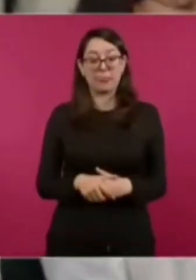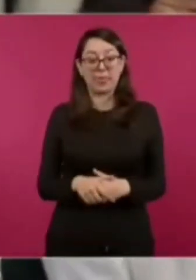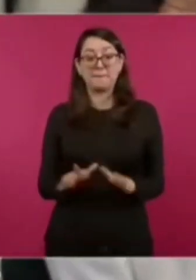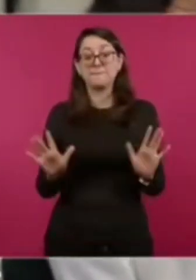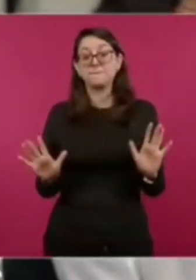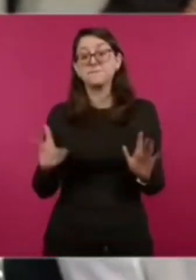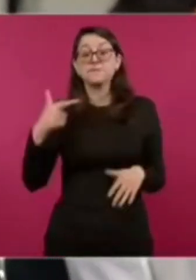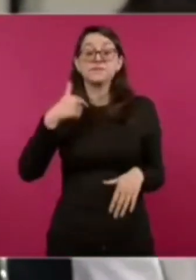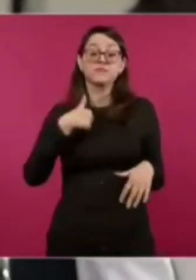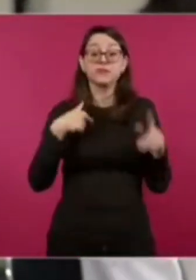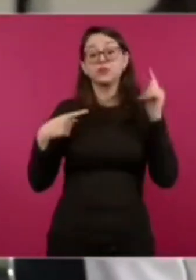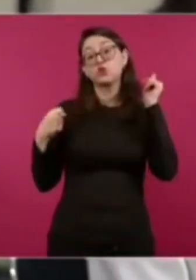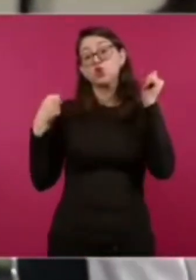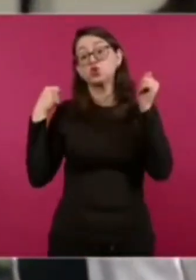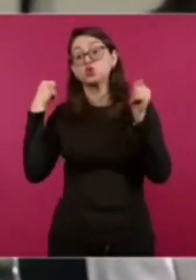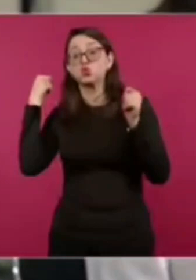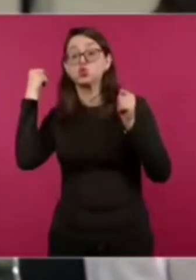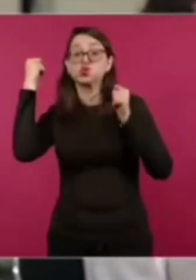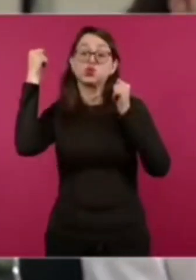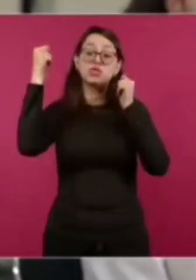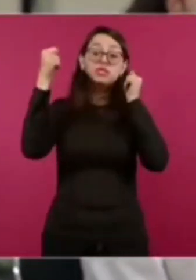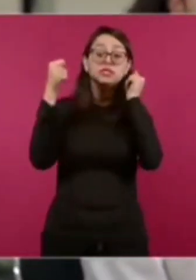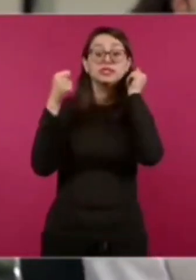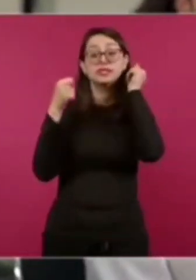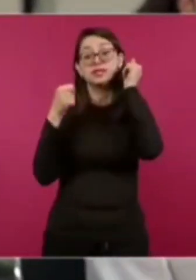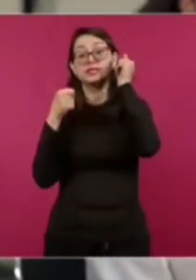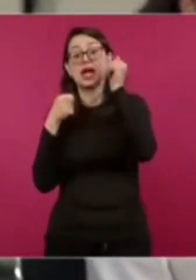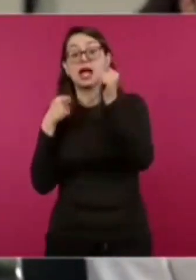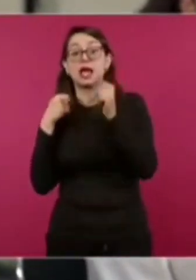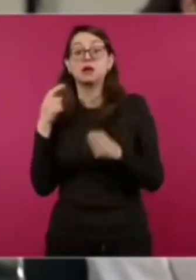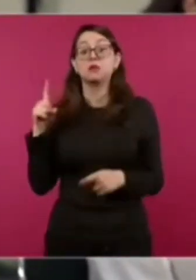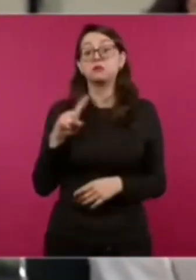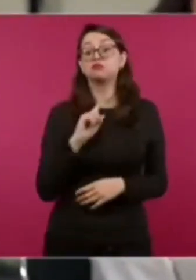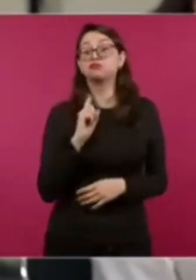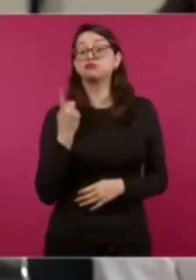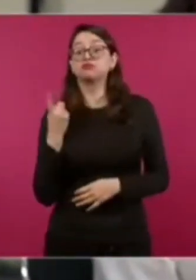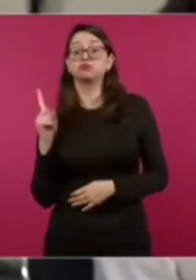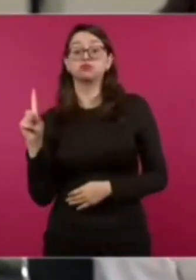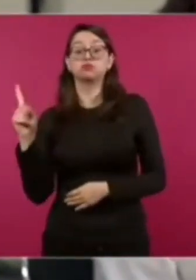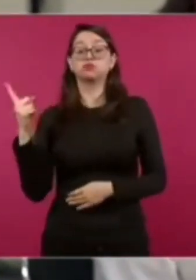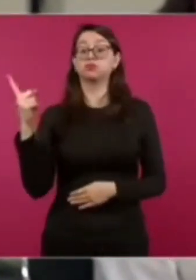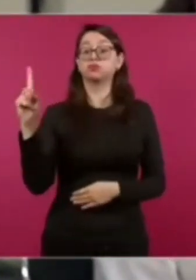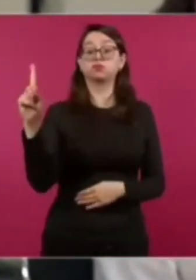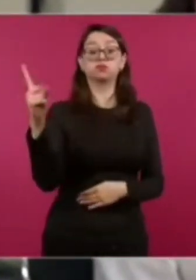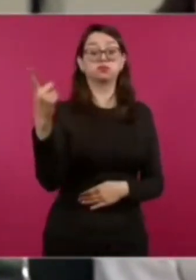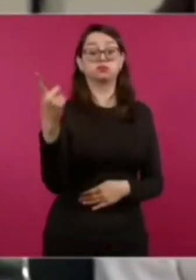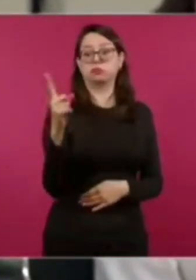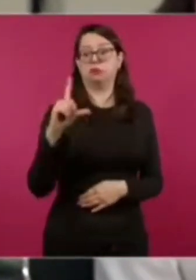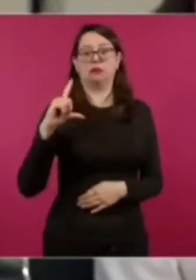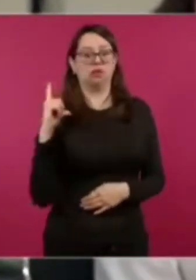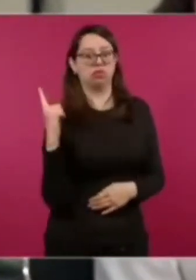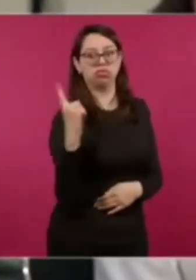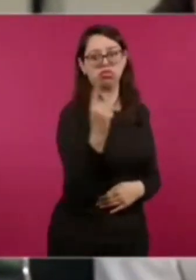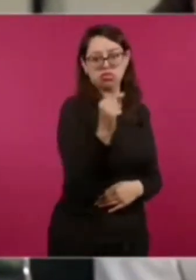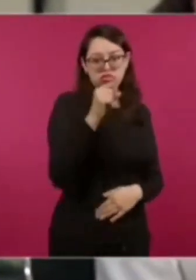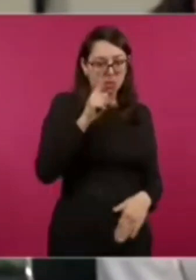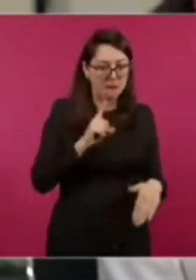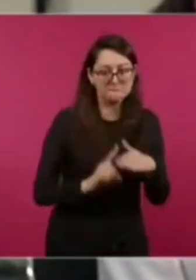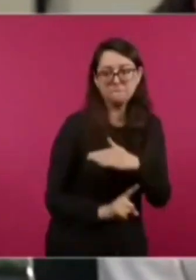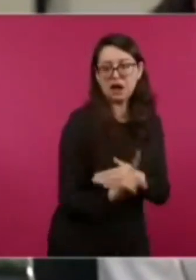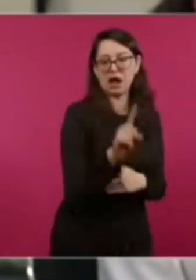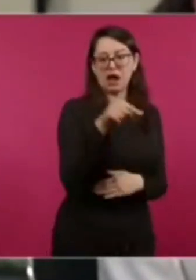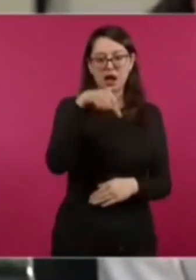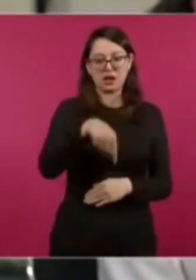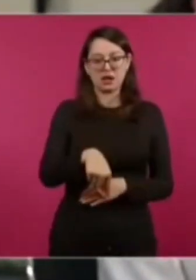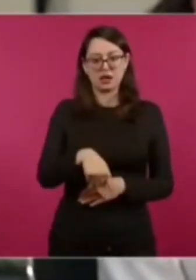como turista, de esos que vienen a visitar el Palacio y dar un recorrido y ya a medio recorrido pues me escapé y me vine para